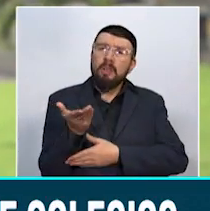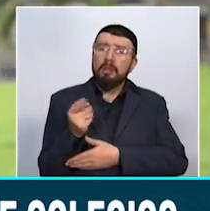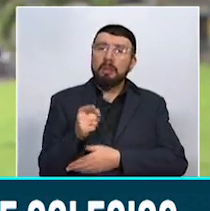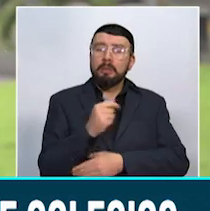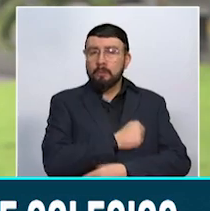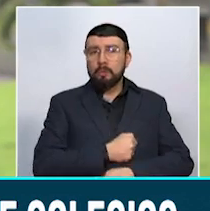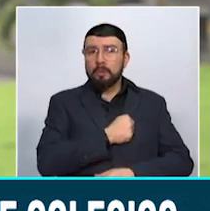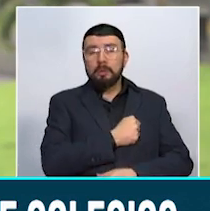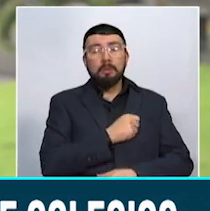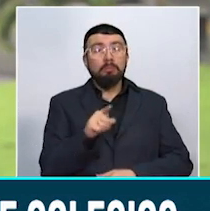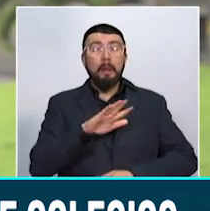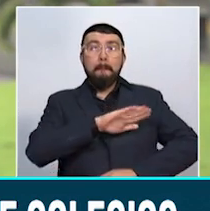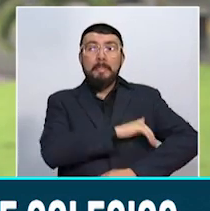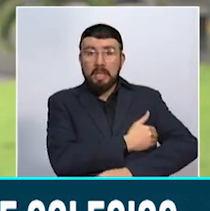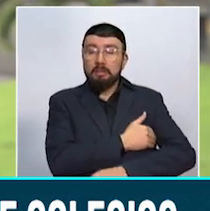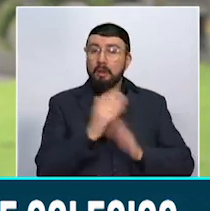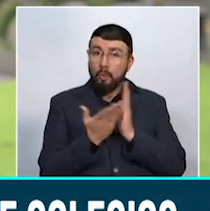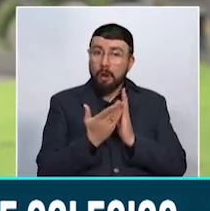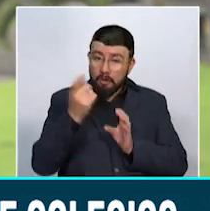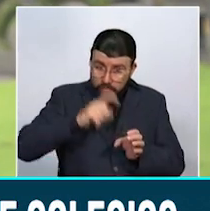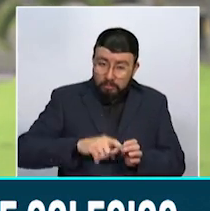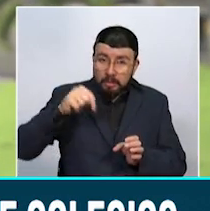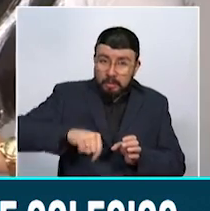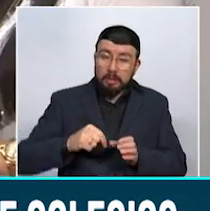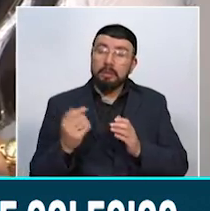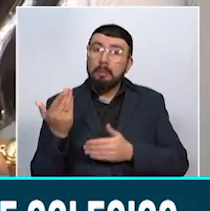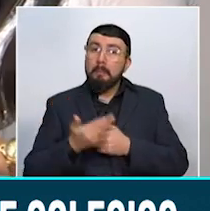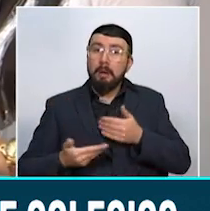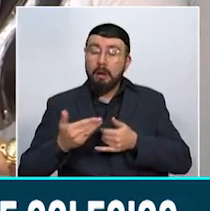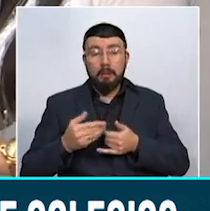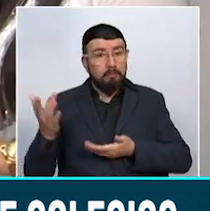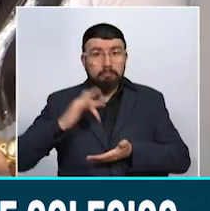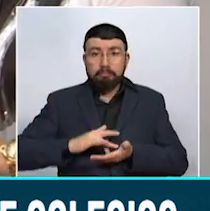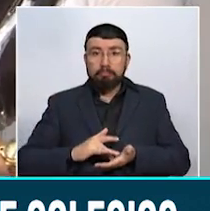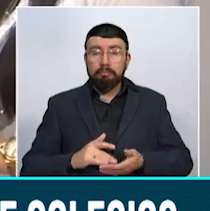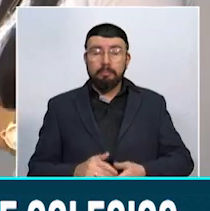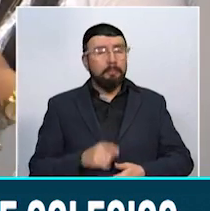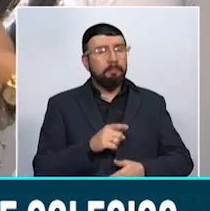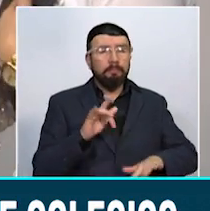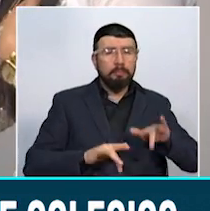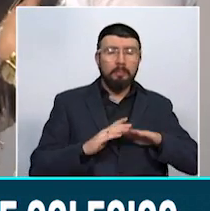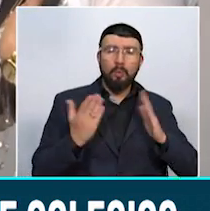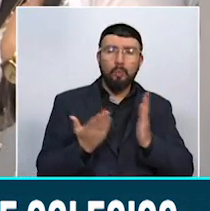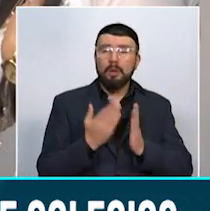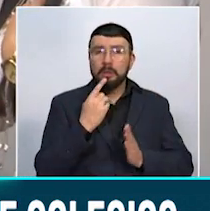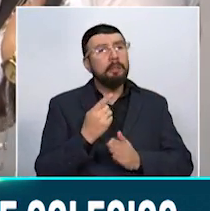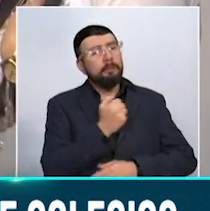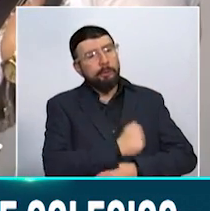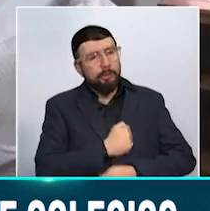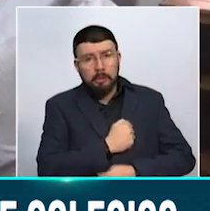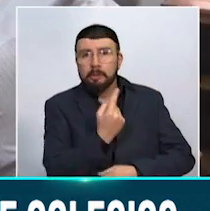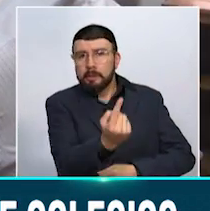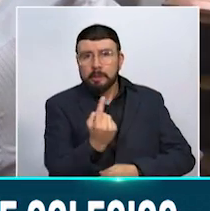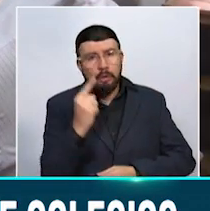la ministra que haga presencia acá en el departamento de Risaralda. La Secretaría de Educación señaló que solicitará la intervención del gobierno